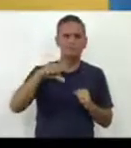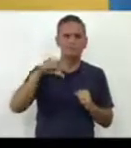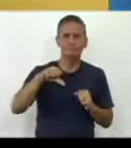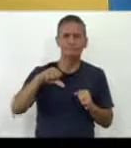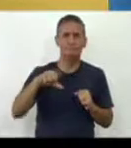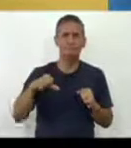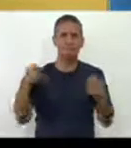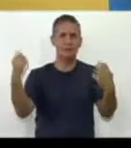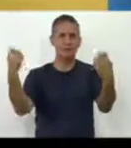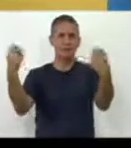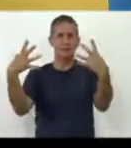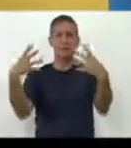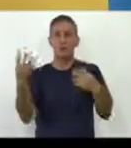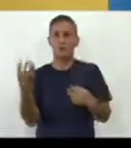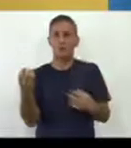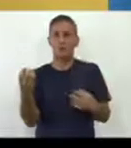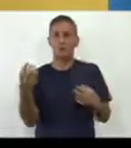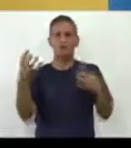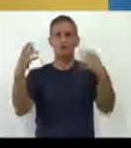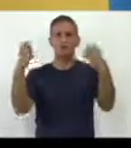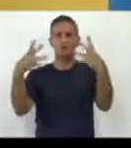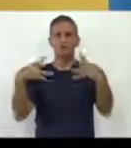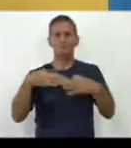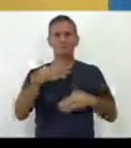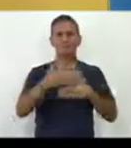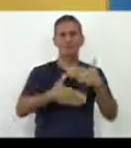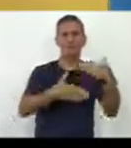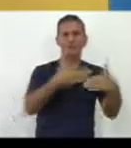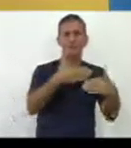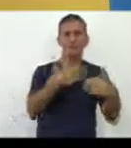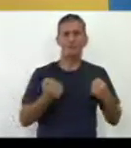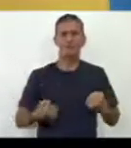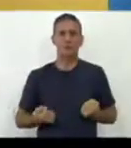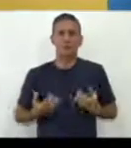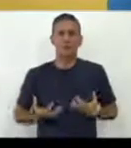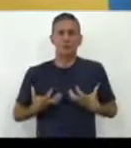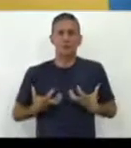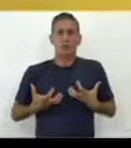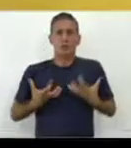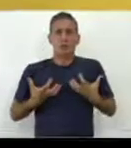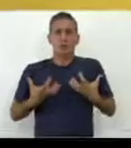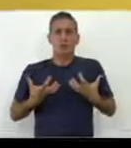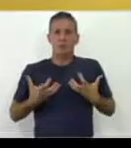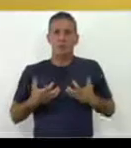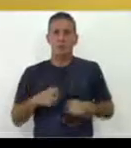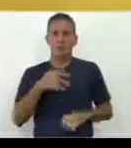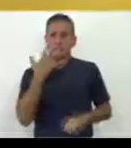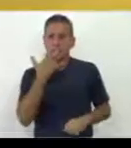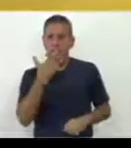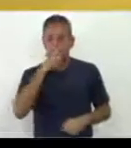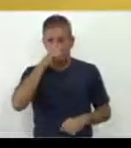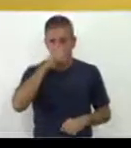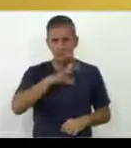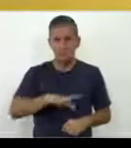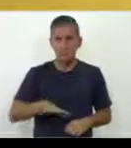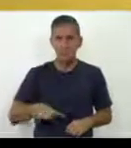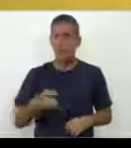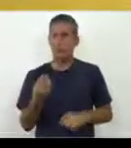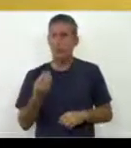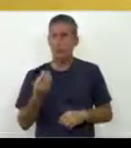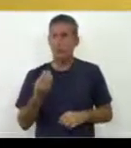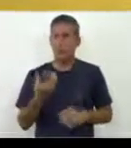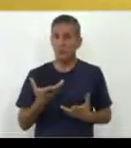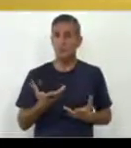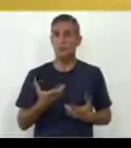brillo, lo que tiene es un proceso de excitación y yo les pido que reflexionen porque muchas veces nosotros